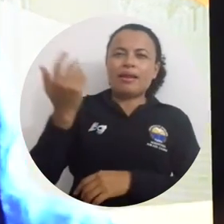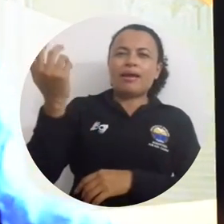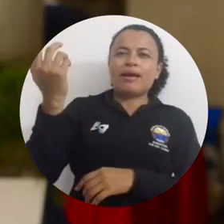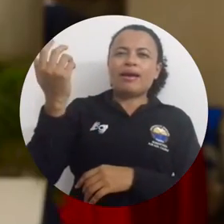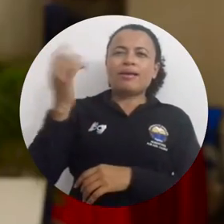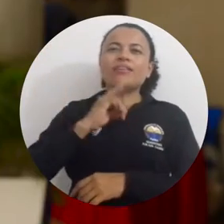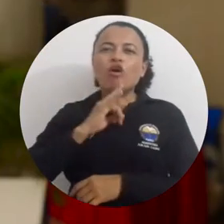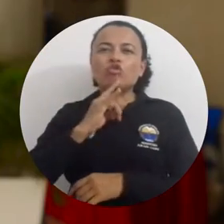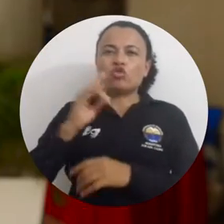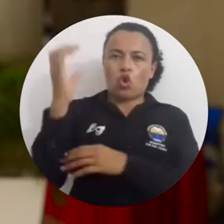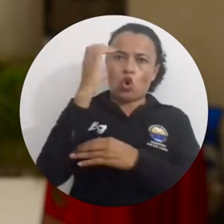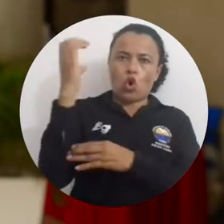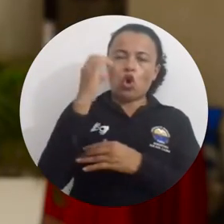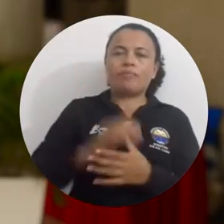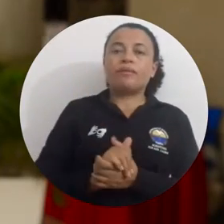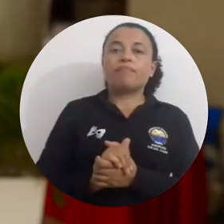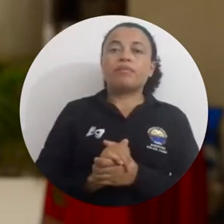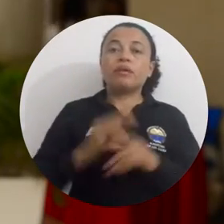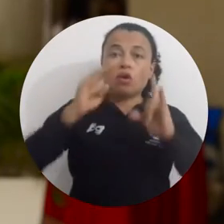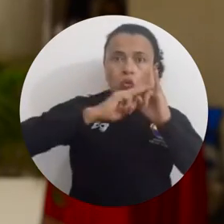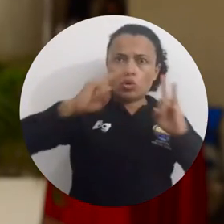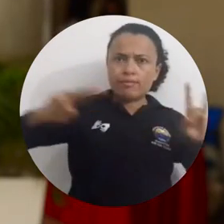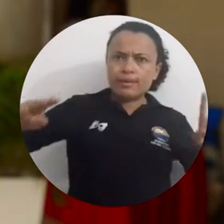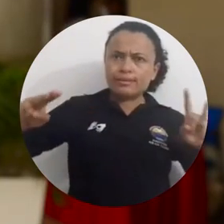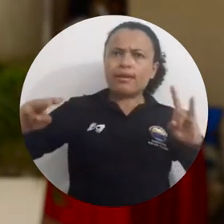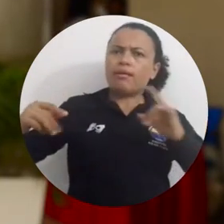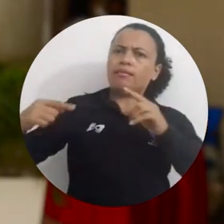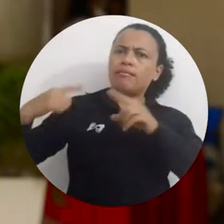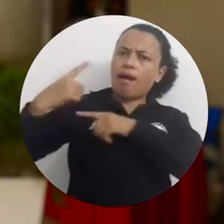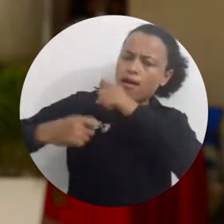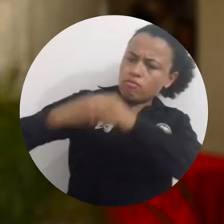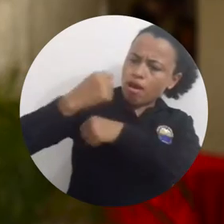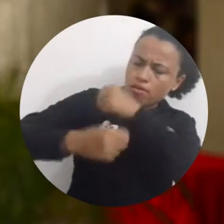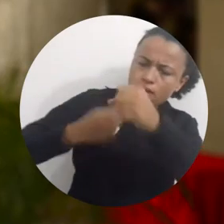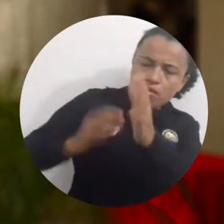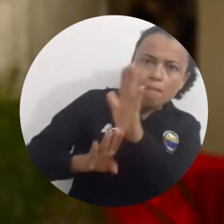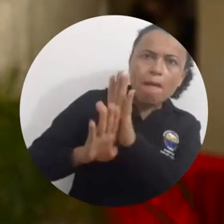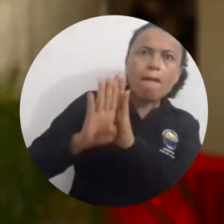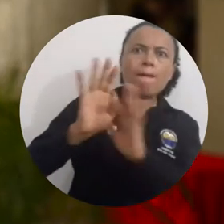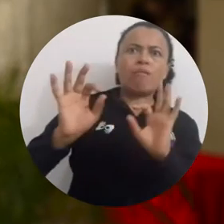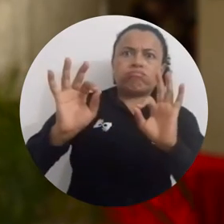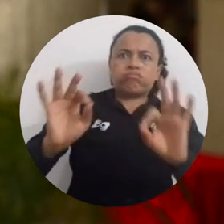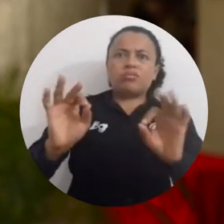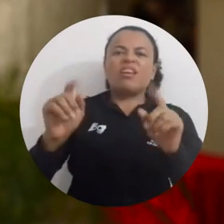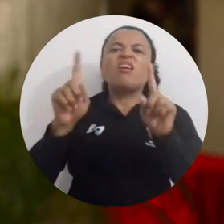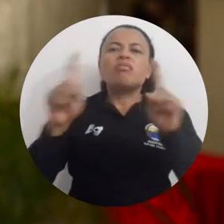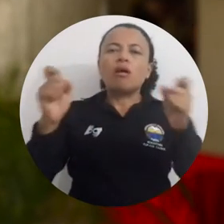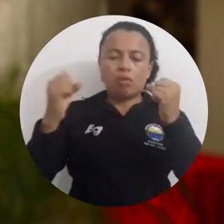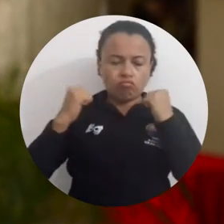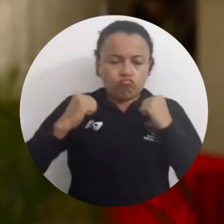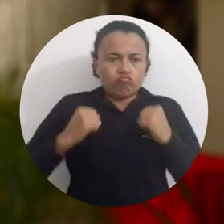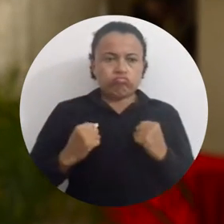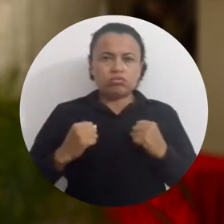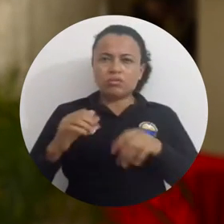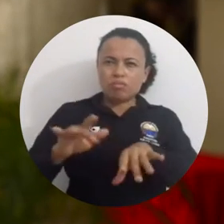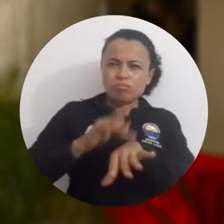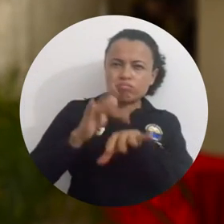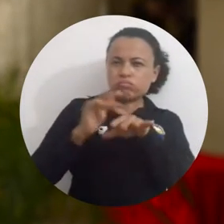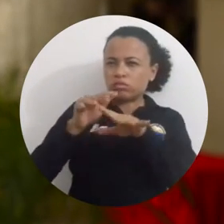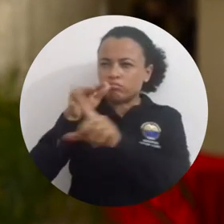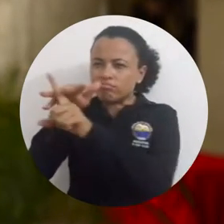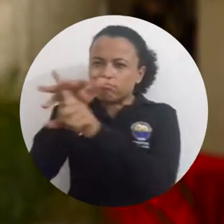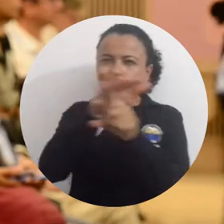y Colombia. La Universidad Magdalena ha tenido durante los años un crecimiento muy importante en cuanto a su rol